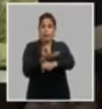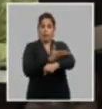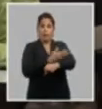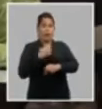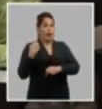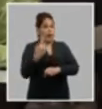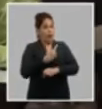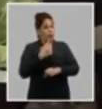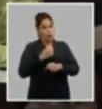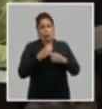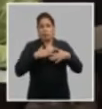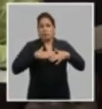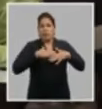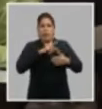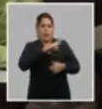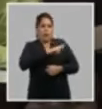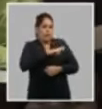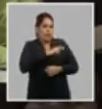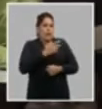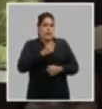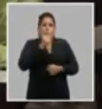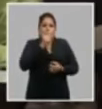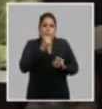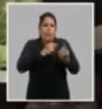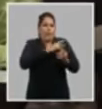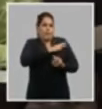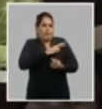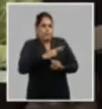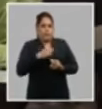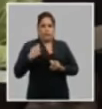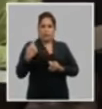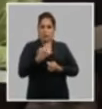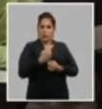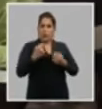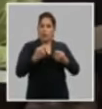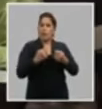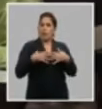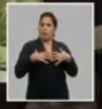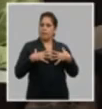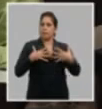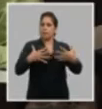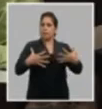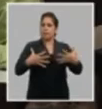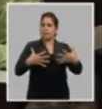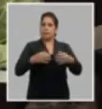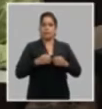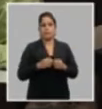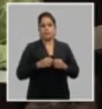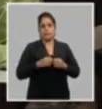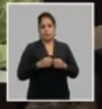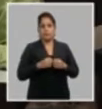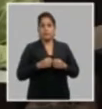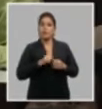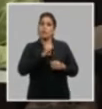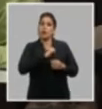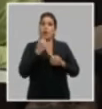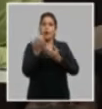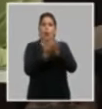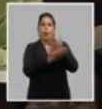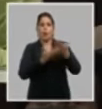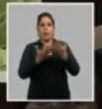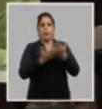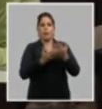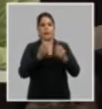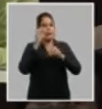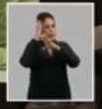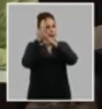esa pasión revolucionaria esa inquietud revolucionaria nos tiene que llenar nos tiene que desbordar quisiera compartir que